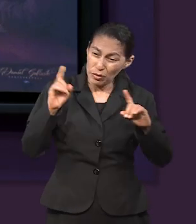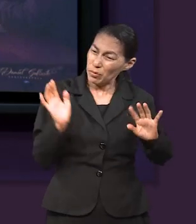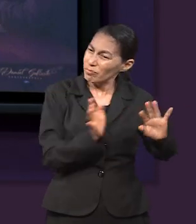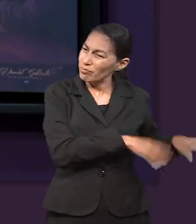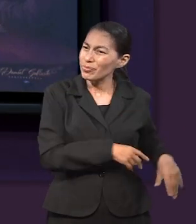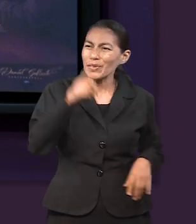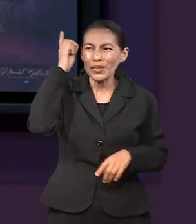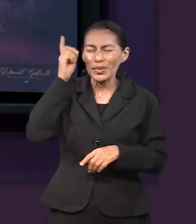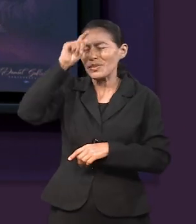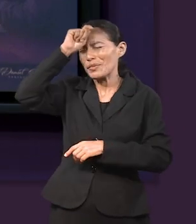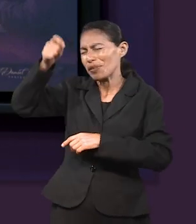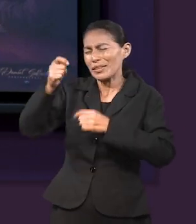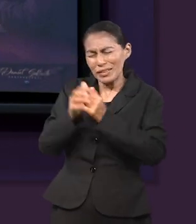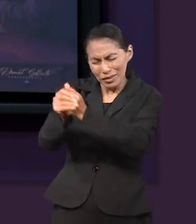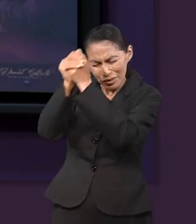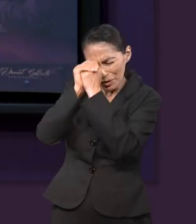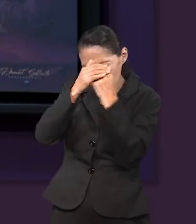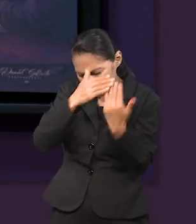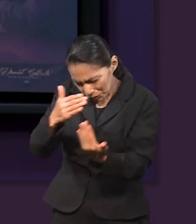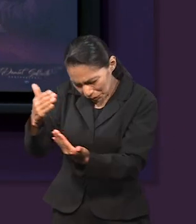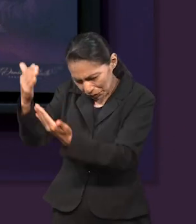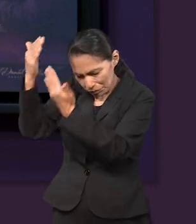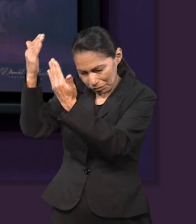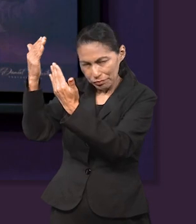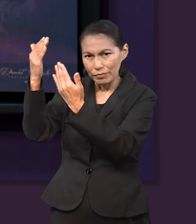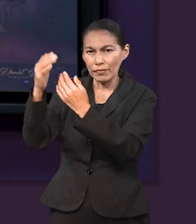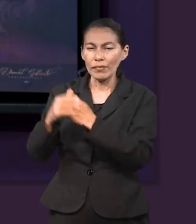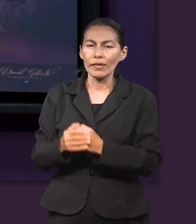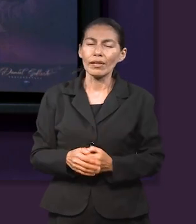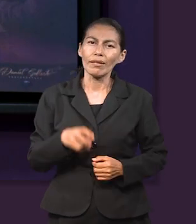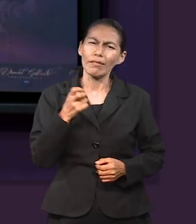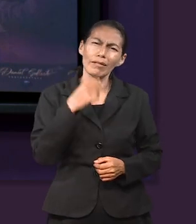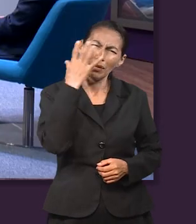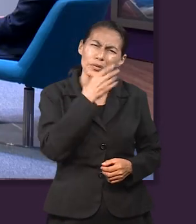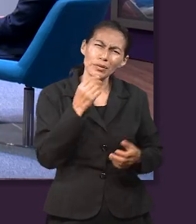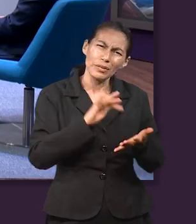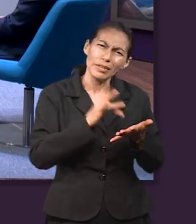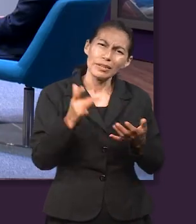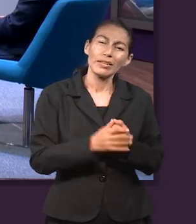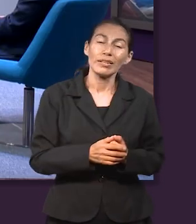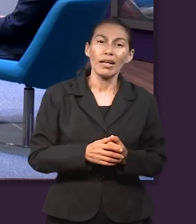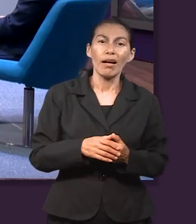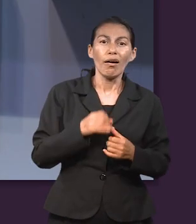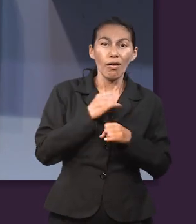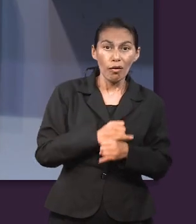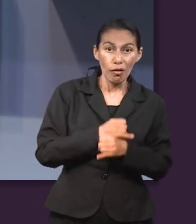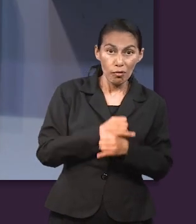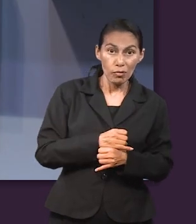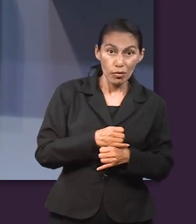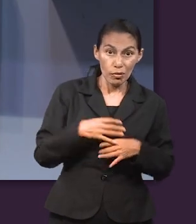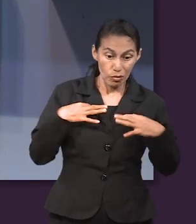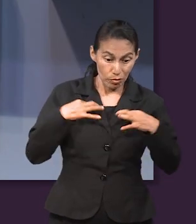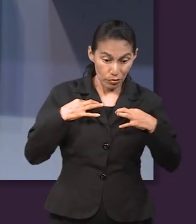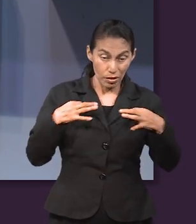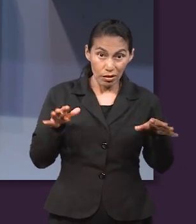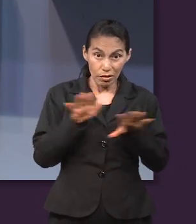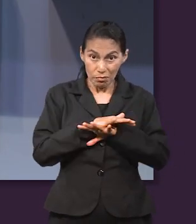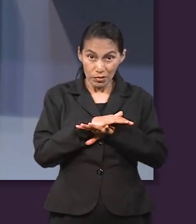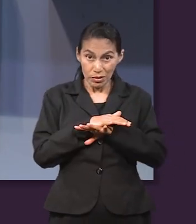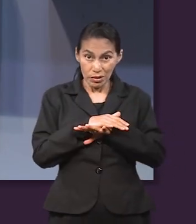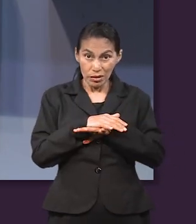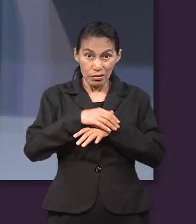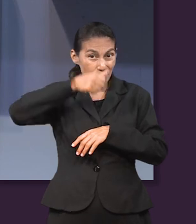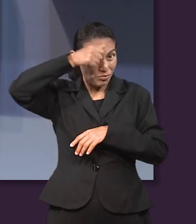Jehová dio y Jehová quitó. Sea el nombre de Jehová bendito. Gracias. Entonces Job adoró.